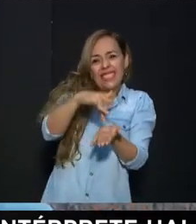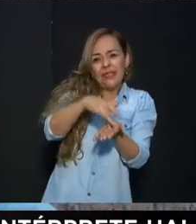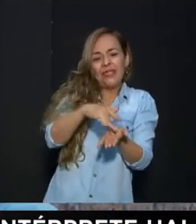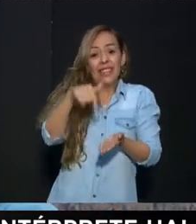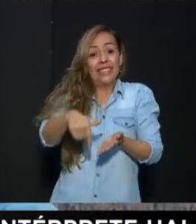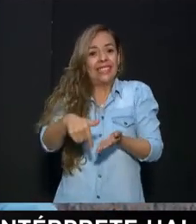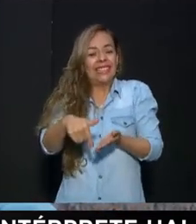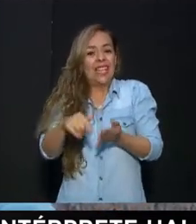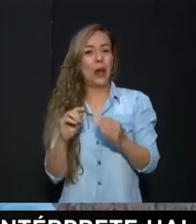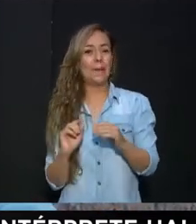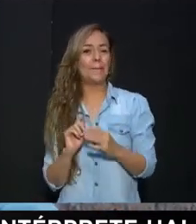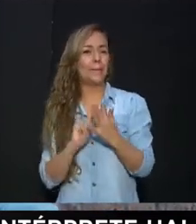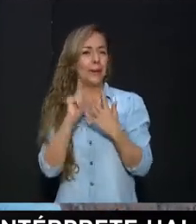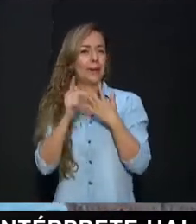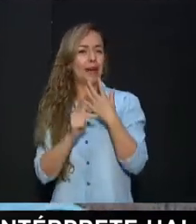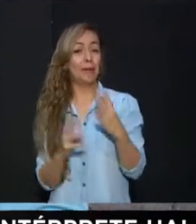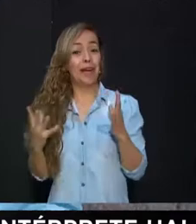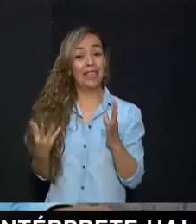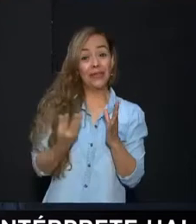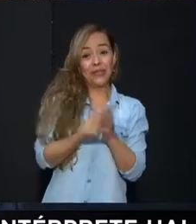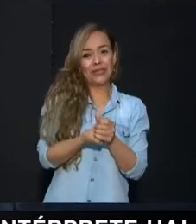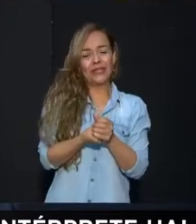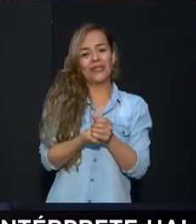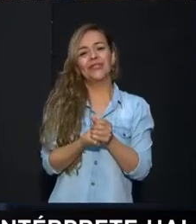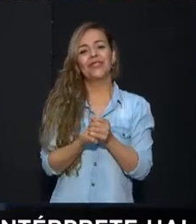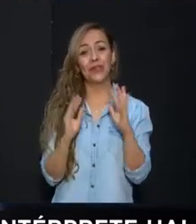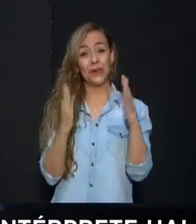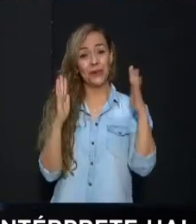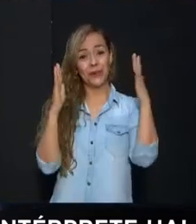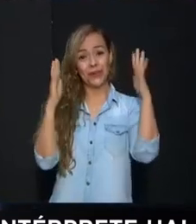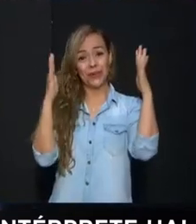programa que se llama La Inclusión. ¡Eso, rector!